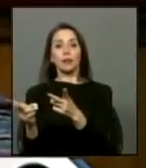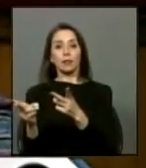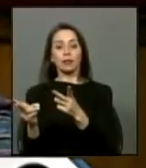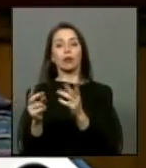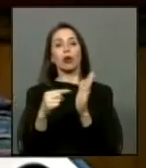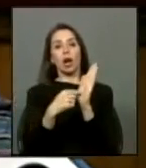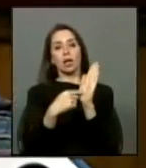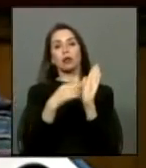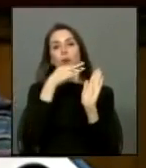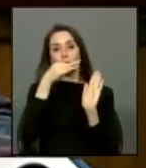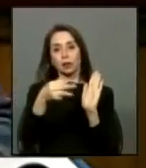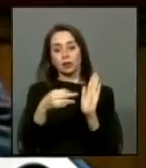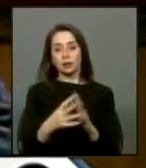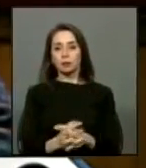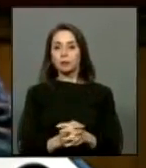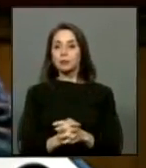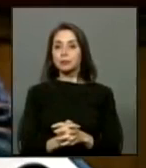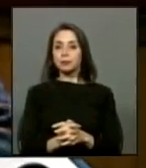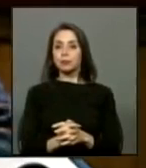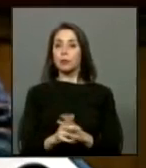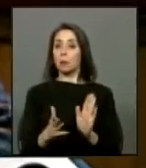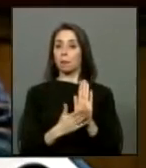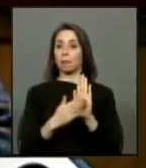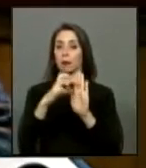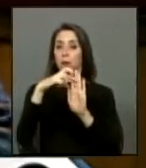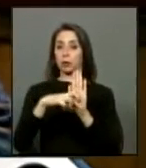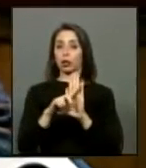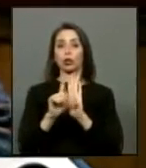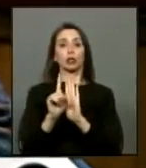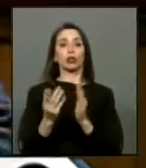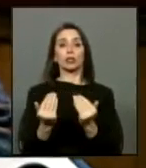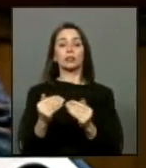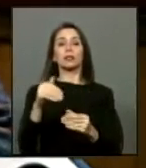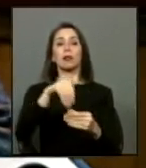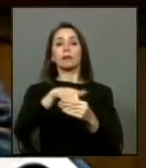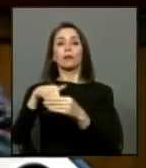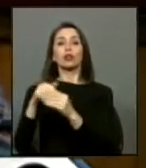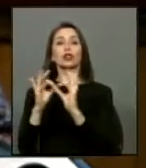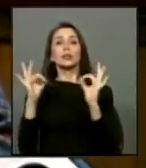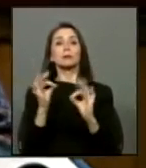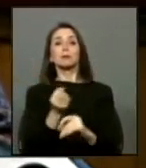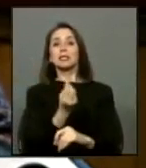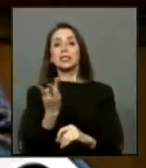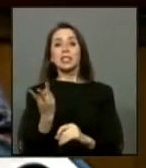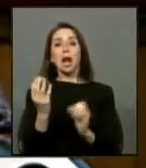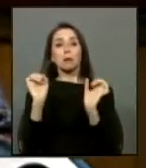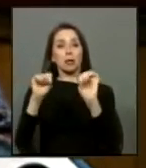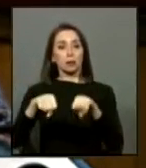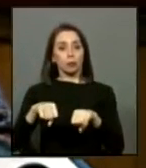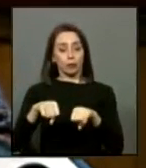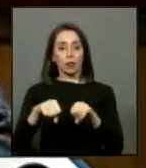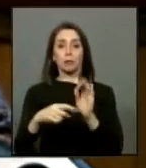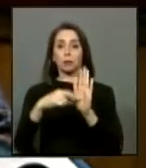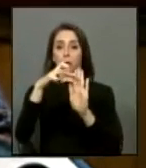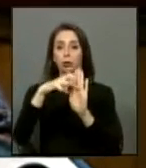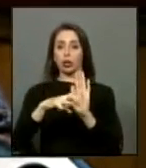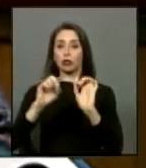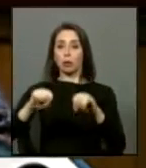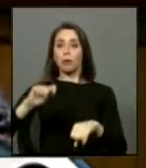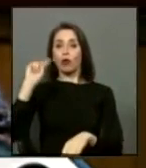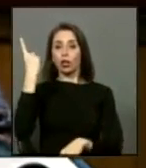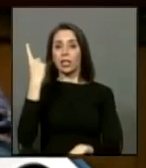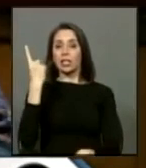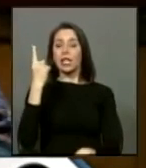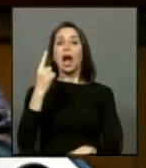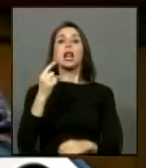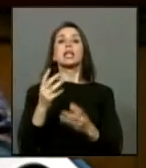que indica. Cabe señalar que el proyecto de ley no requiere cuórum especial para su aprobación. El proyecto fue aprobado en general por